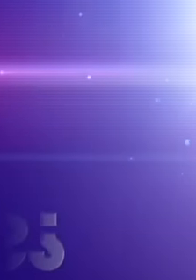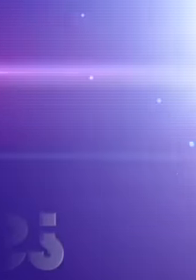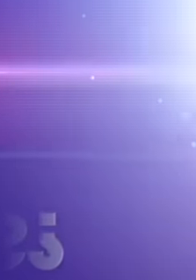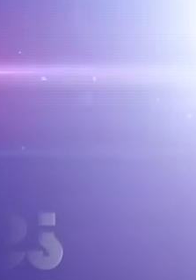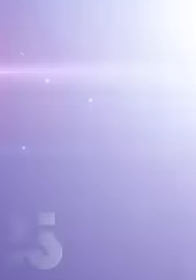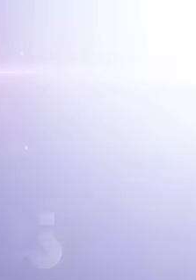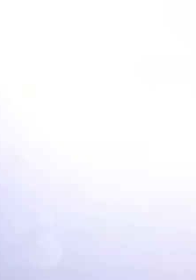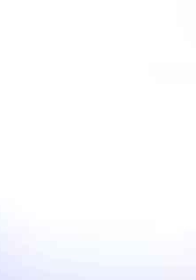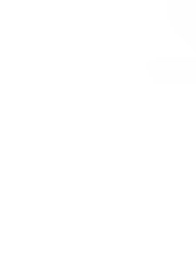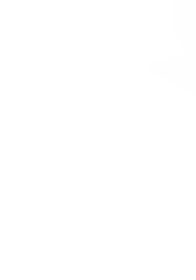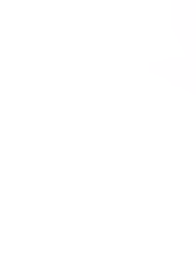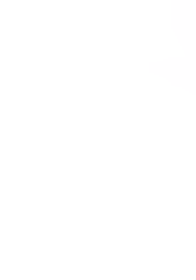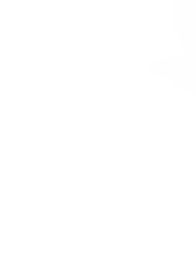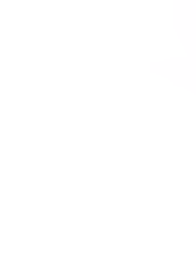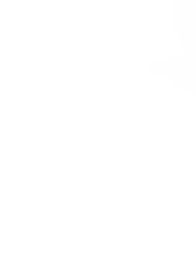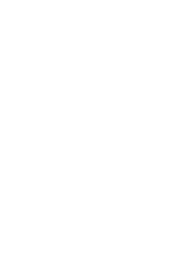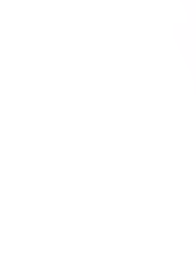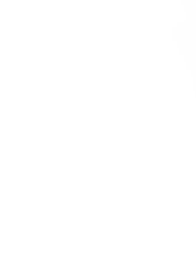¿Cómo está el debate?